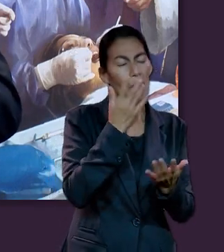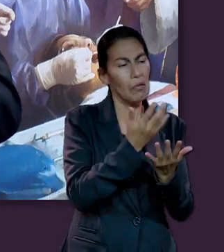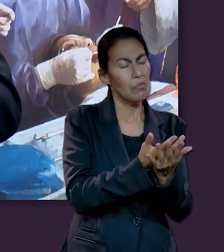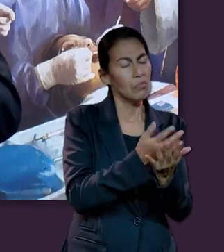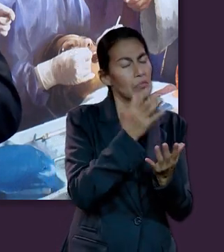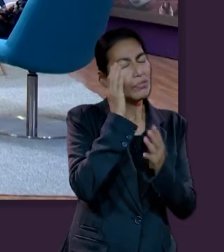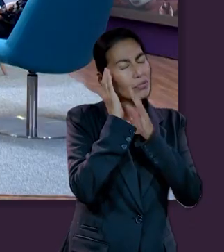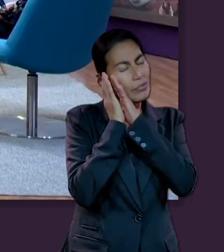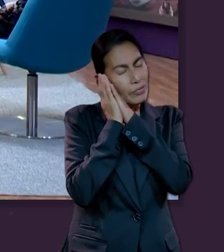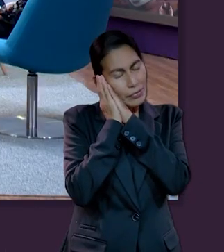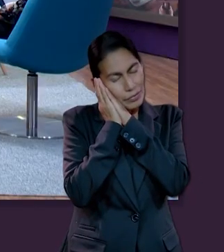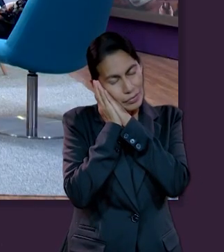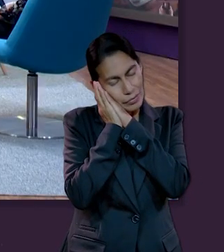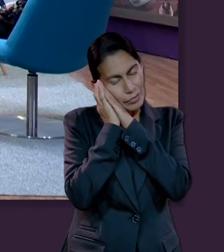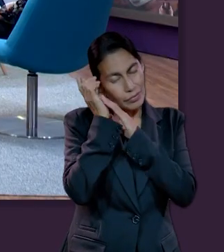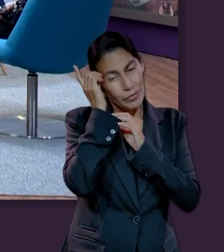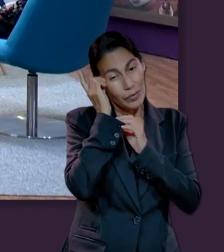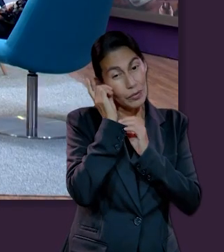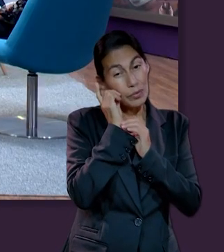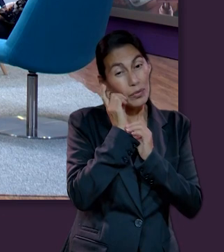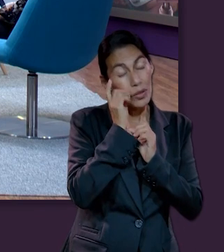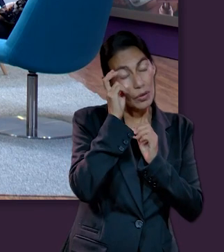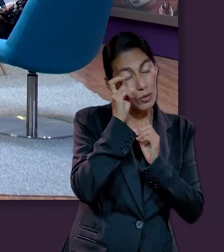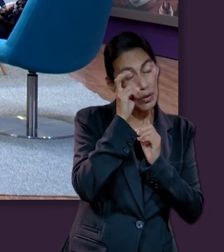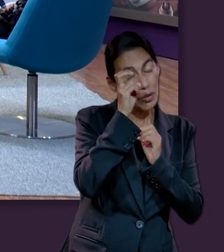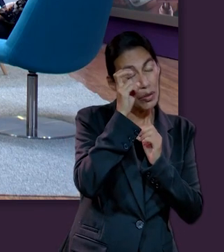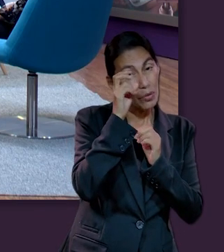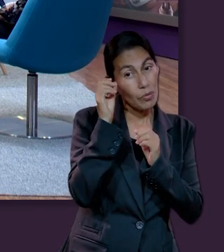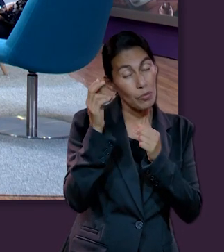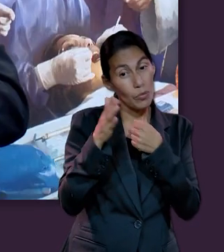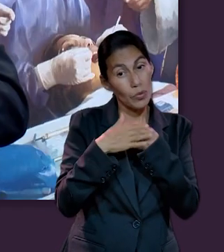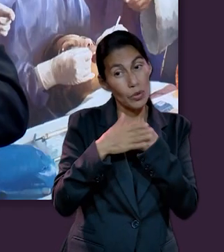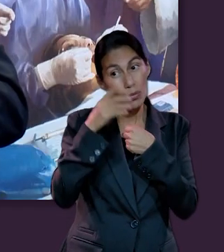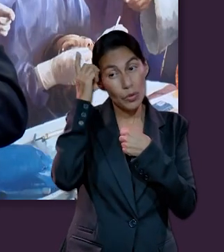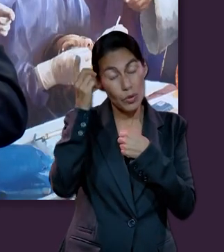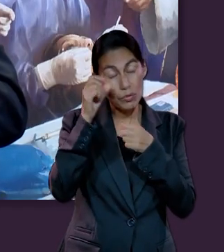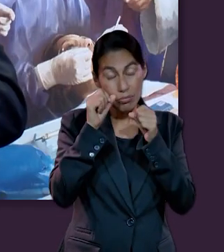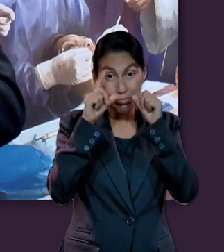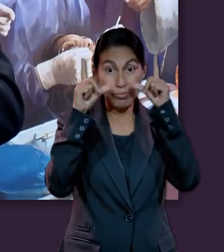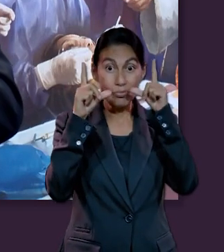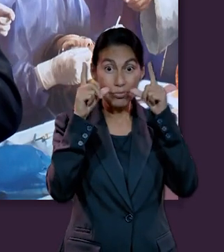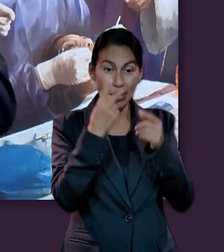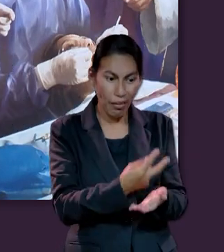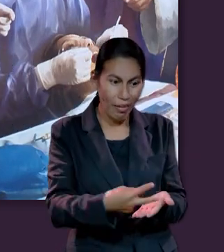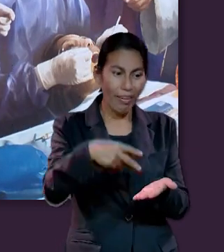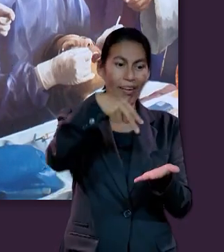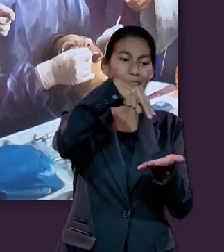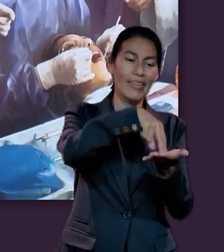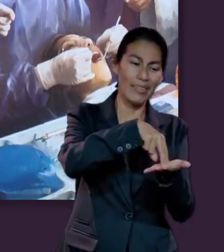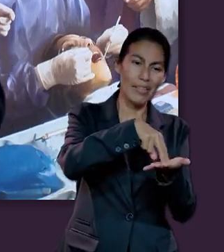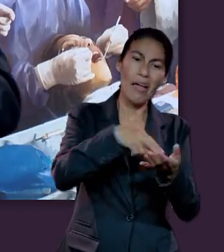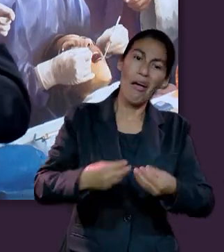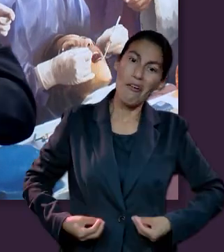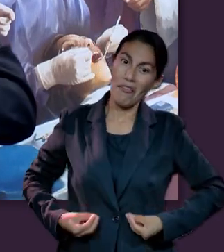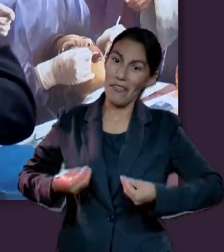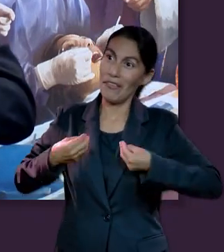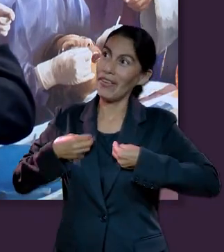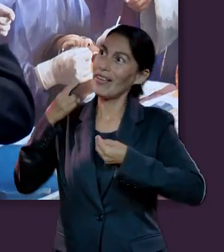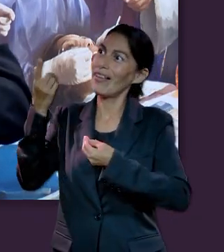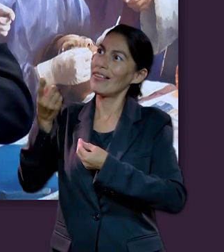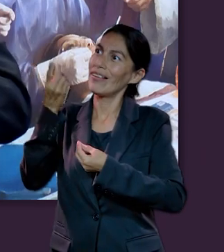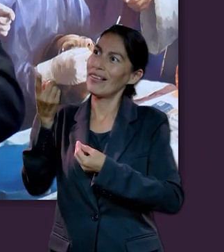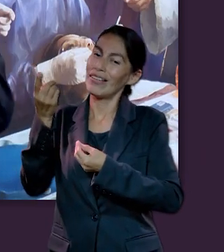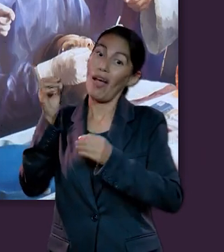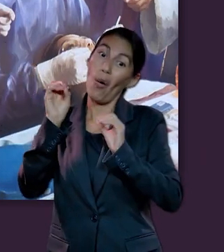un sueño. Un sueño del que podemos despertar. Pero despertar, ¿para qué? Para vida